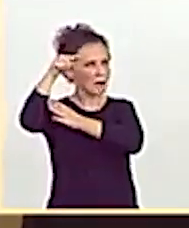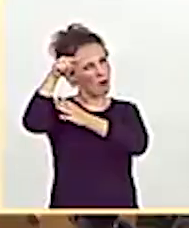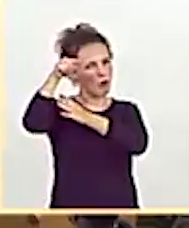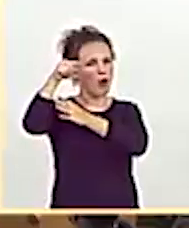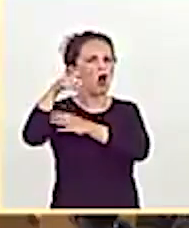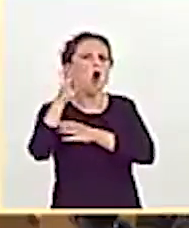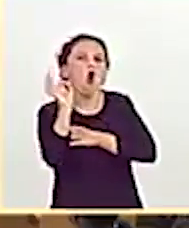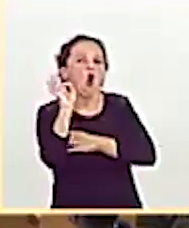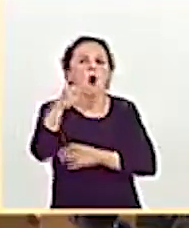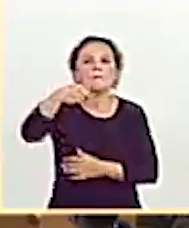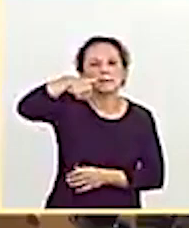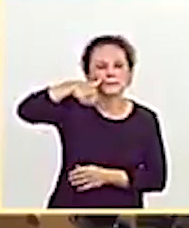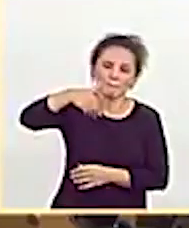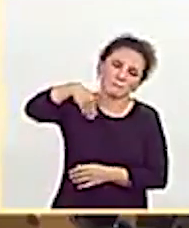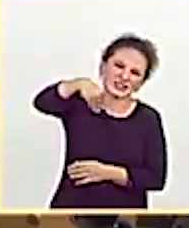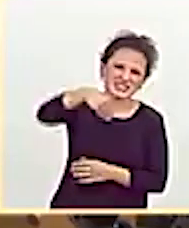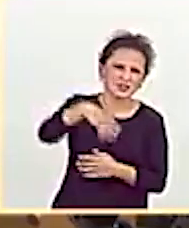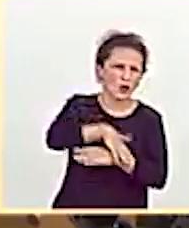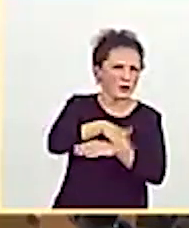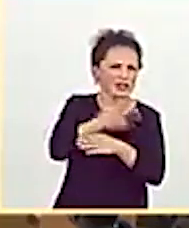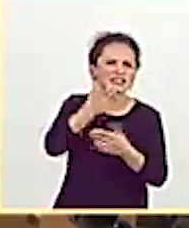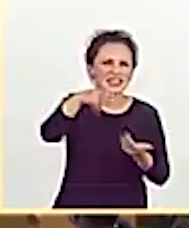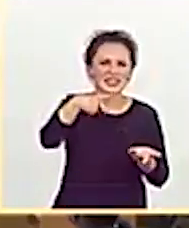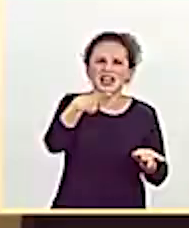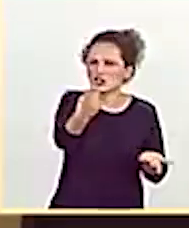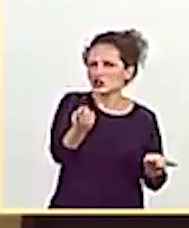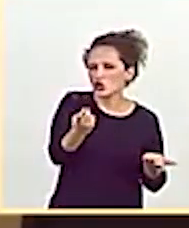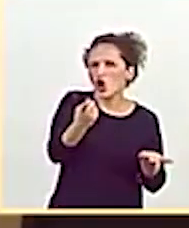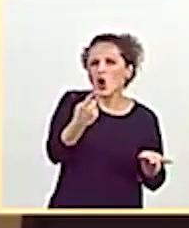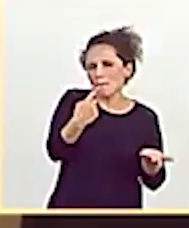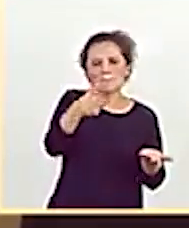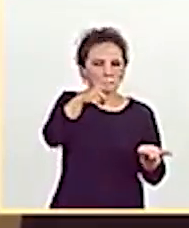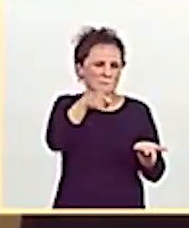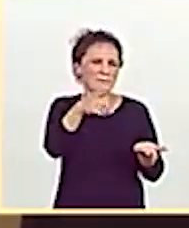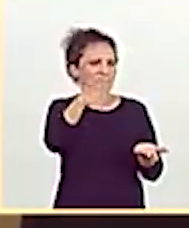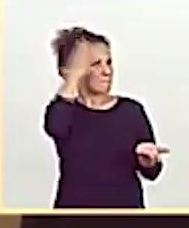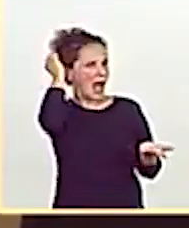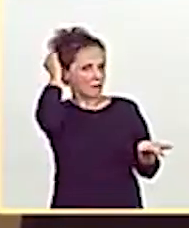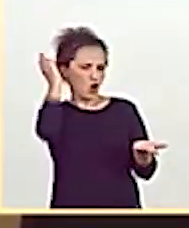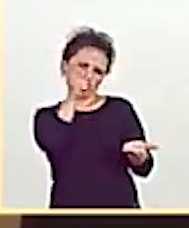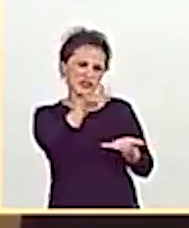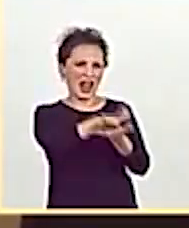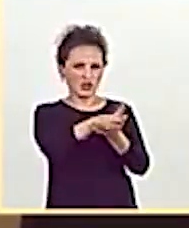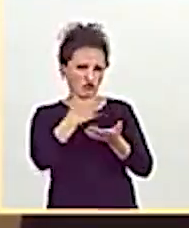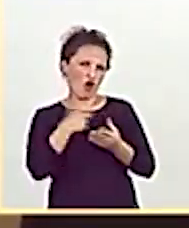¿Ha sido el presidente del Gobierno que le he dicho, Pablo, tranquilo, que yo te lo arreglo?